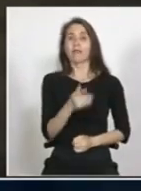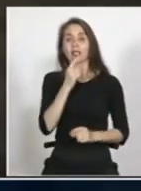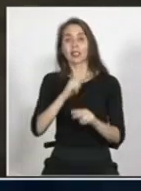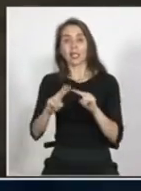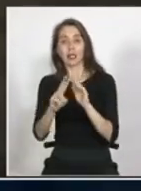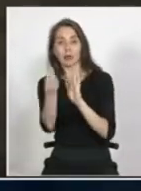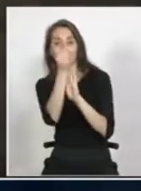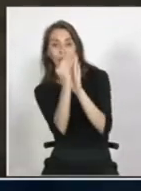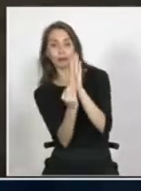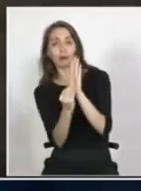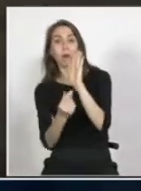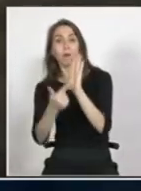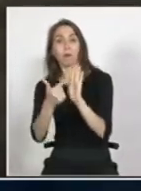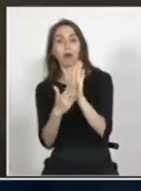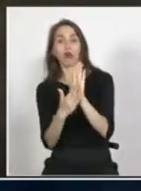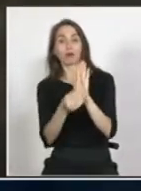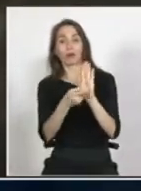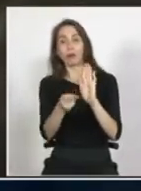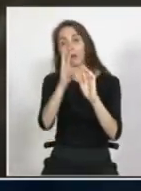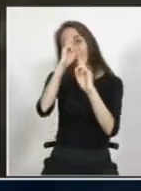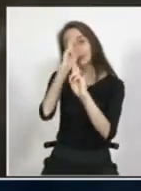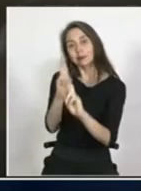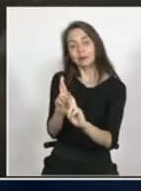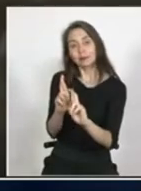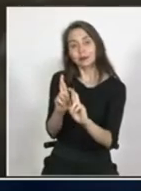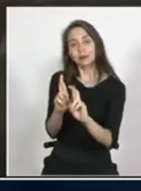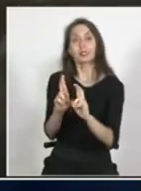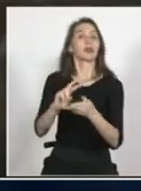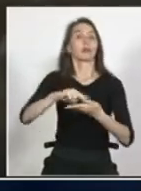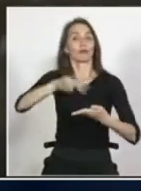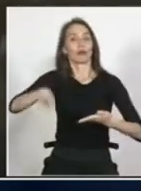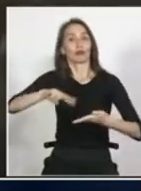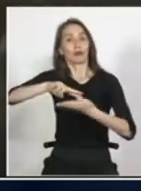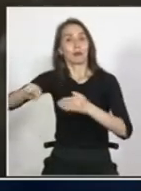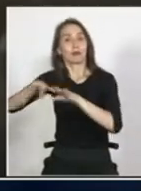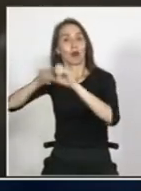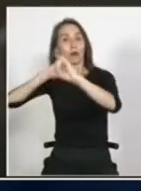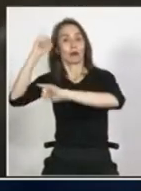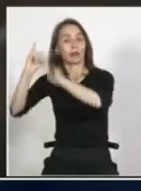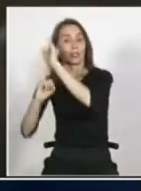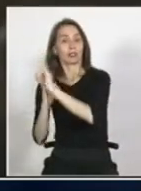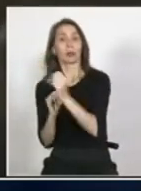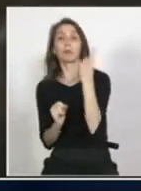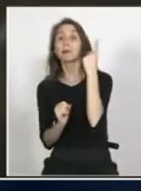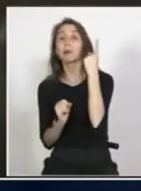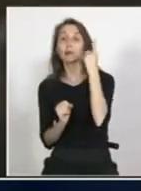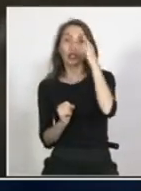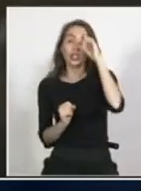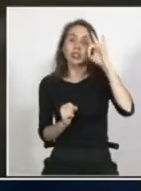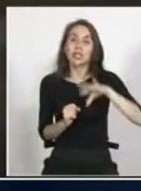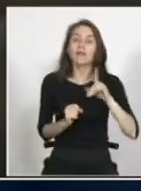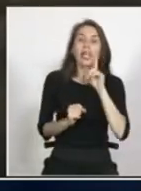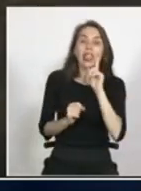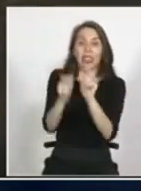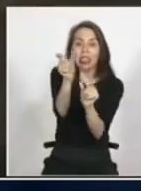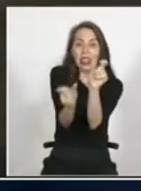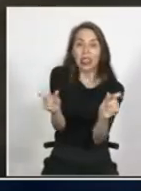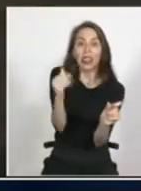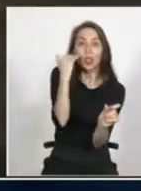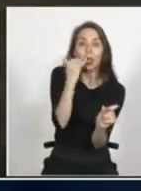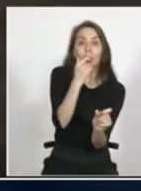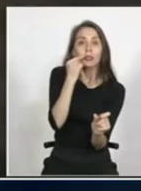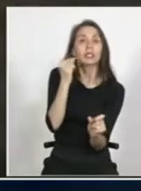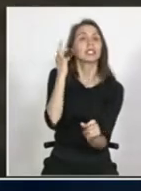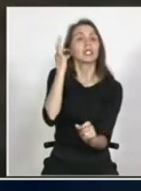políticas públicas y queremos respetar, en el fondo, todos los tratados, lo primero que tenemos que hacer es saber quiénes son las niñas y los niños